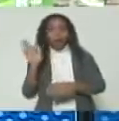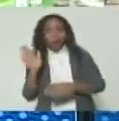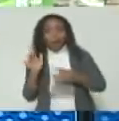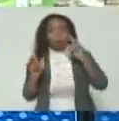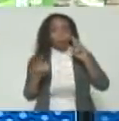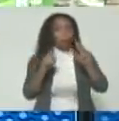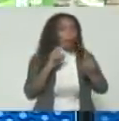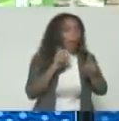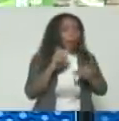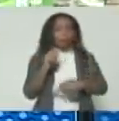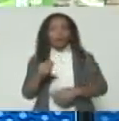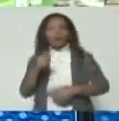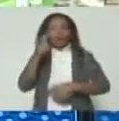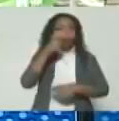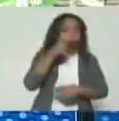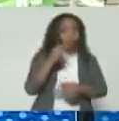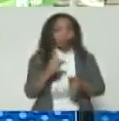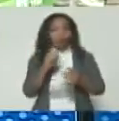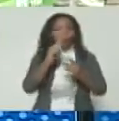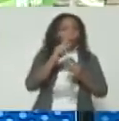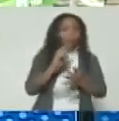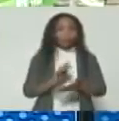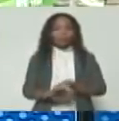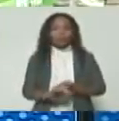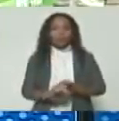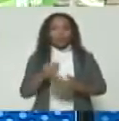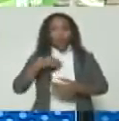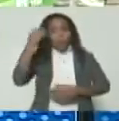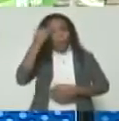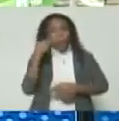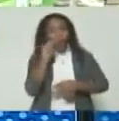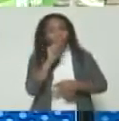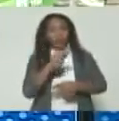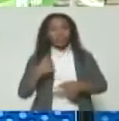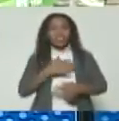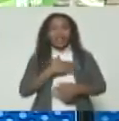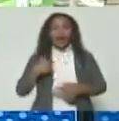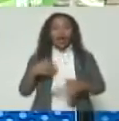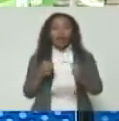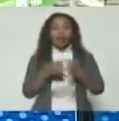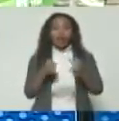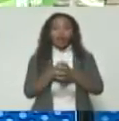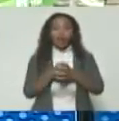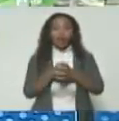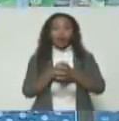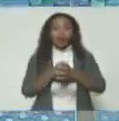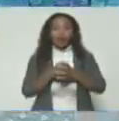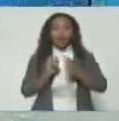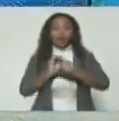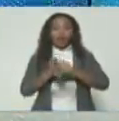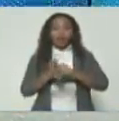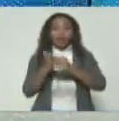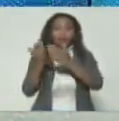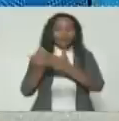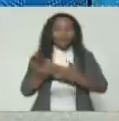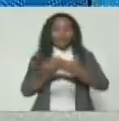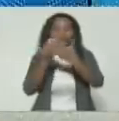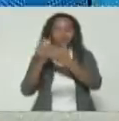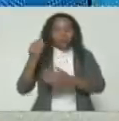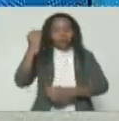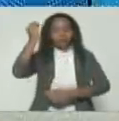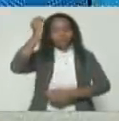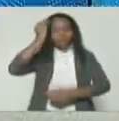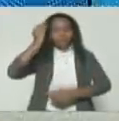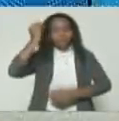Estoy pensando eso. Quiero que la comisión presidencial del COVID lo estudie, lo piense.